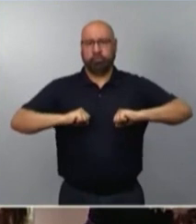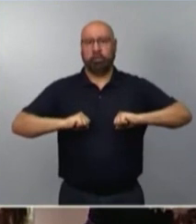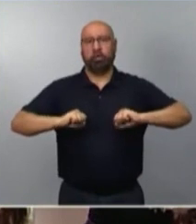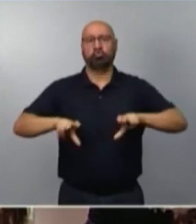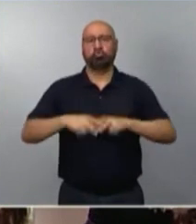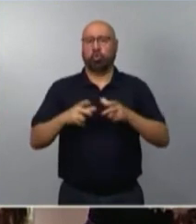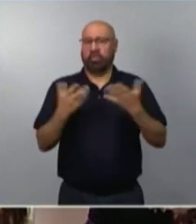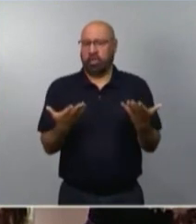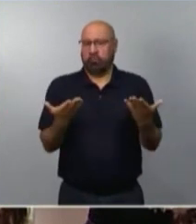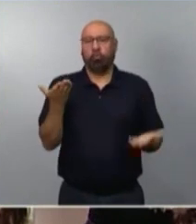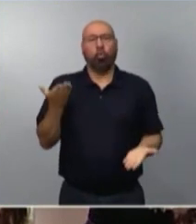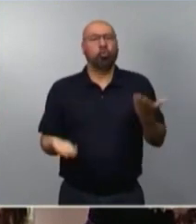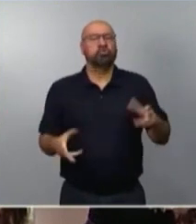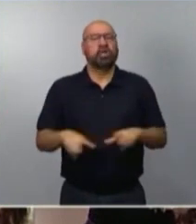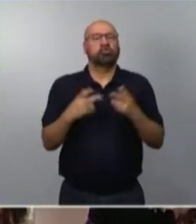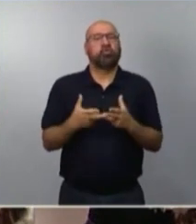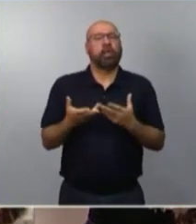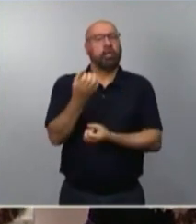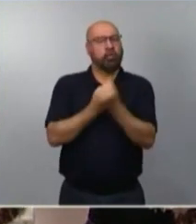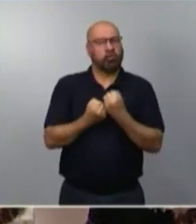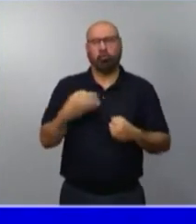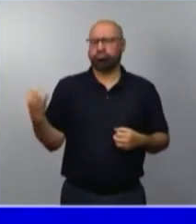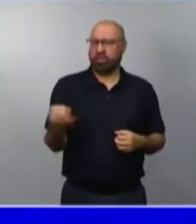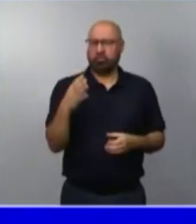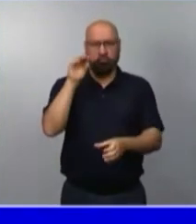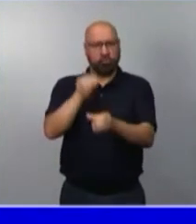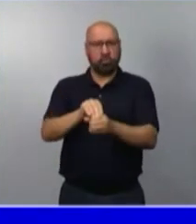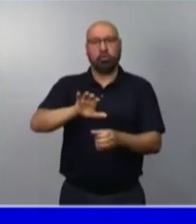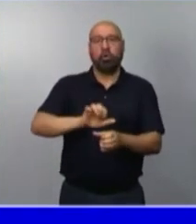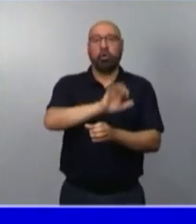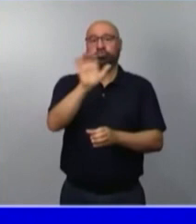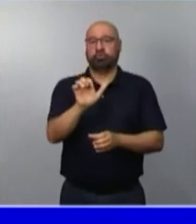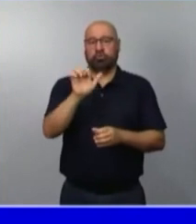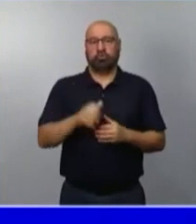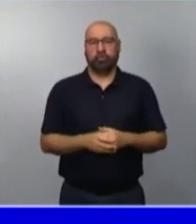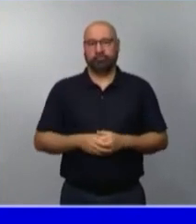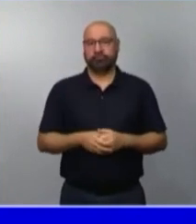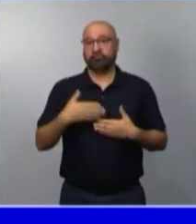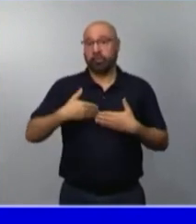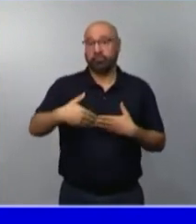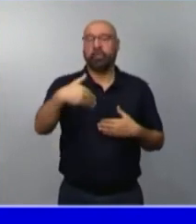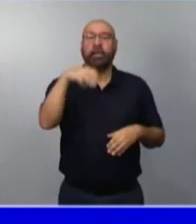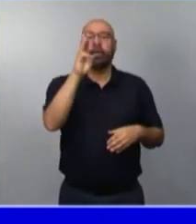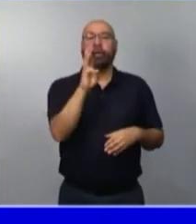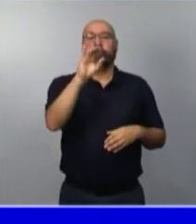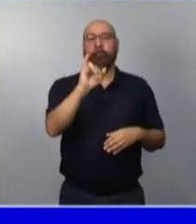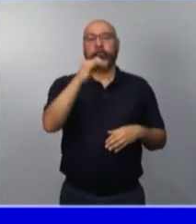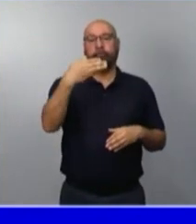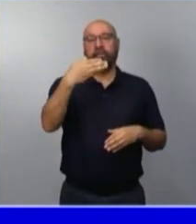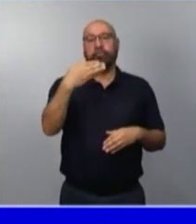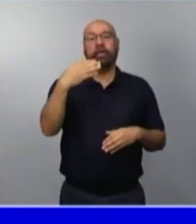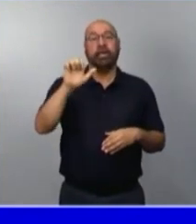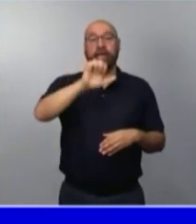económica en nuestro continente. En el futuro, evidentemente, no va a bastar con que el PIB europeo crezca.